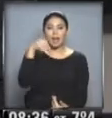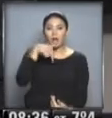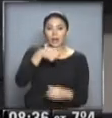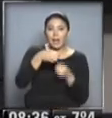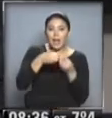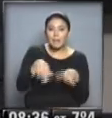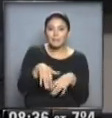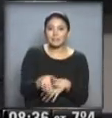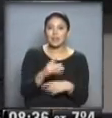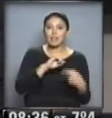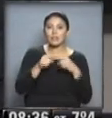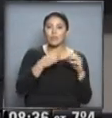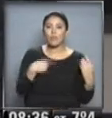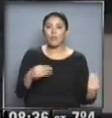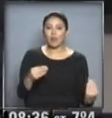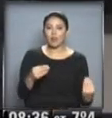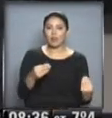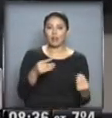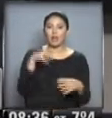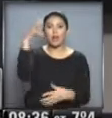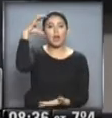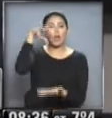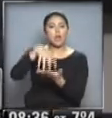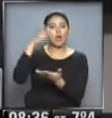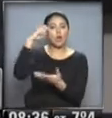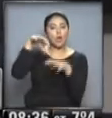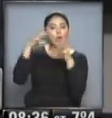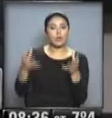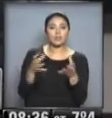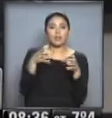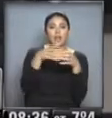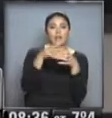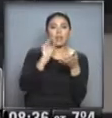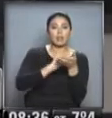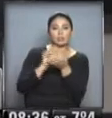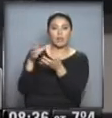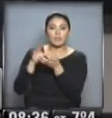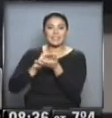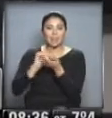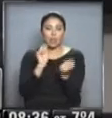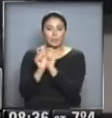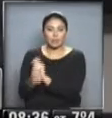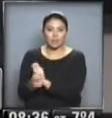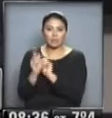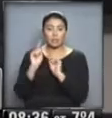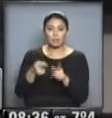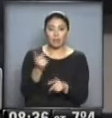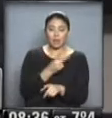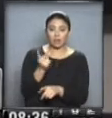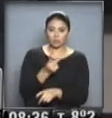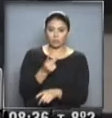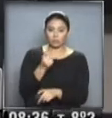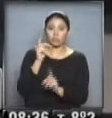ahora lo que se discute es la renovación del Congreso, la renovación de las cámaras legislativas en el Senado y en la Cámara de